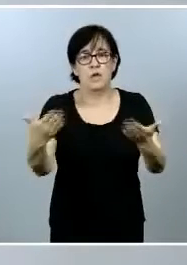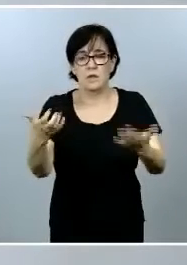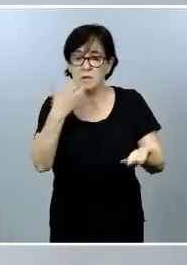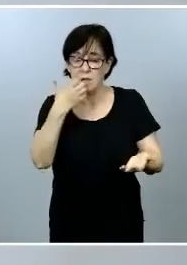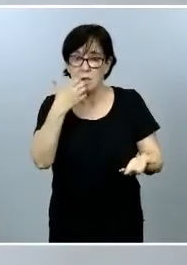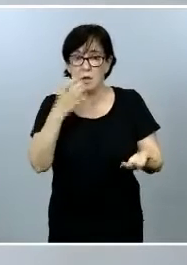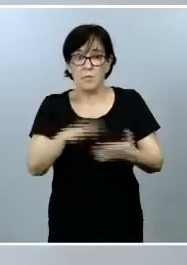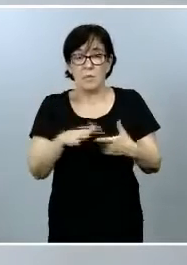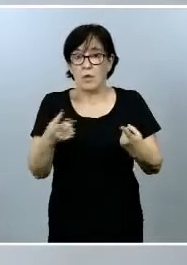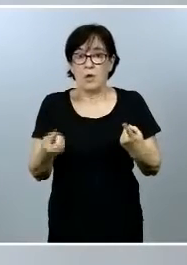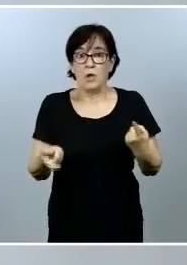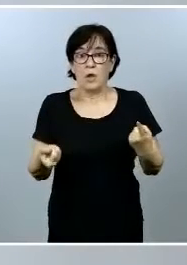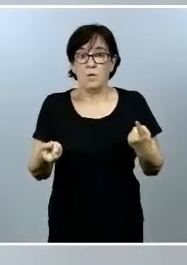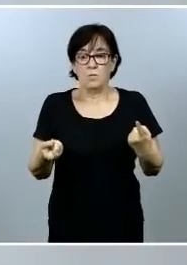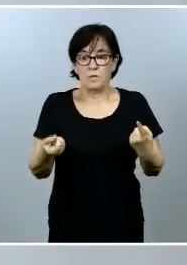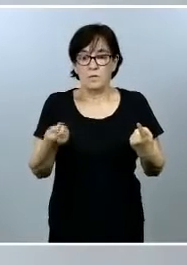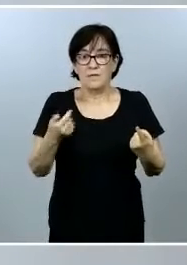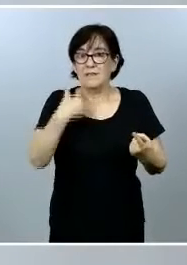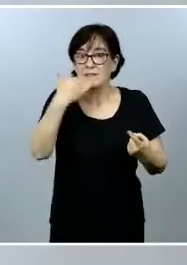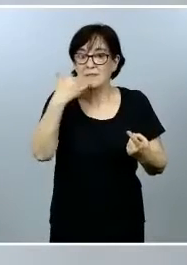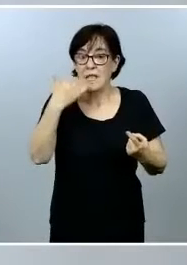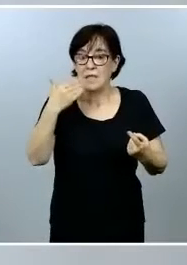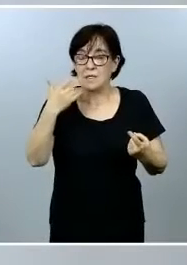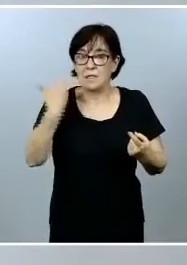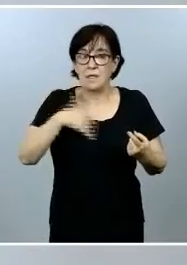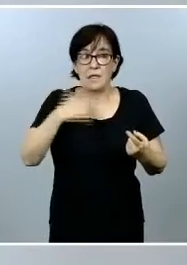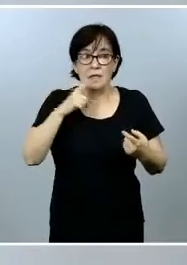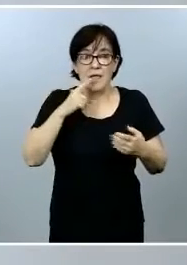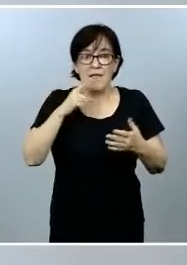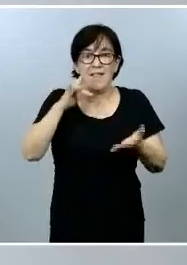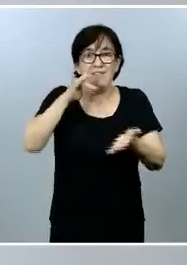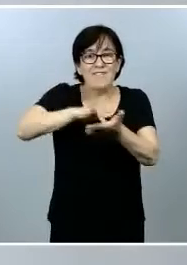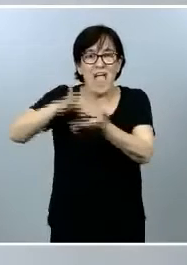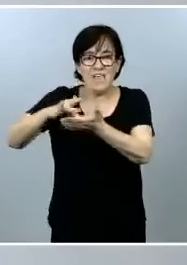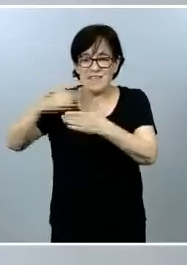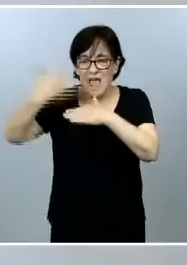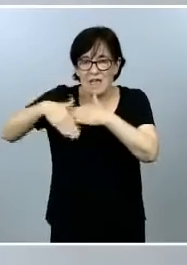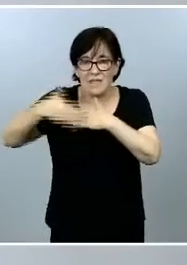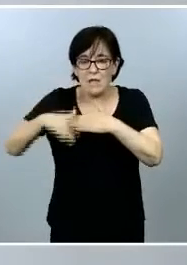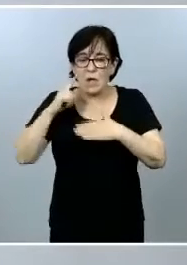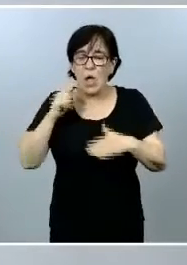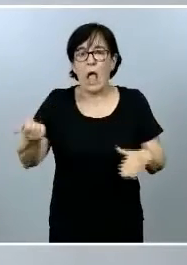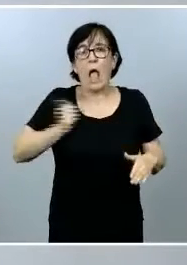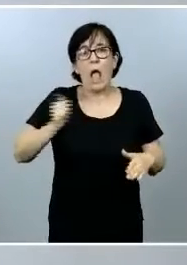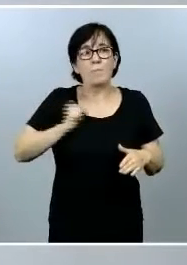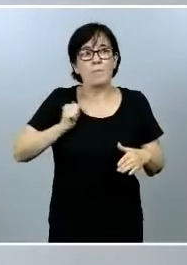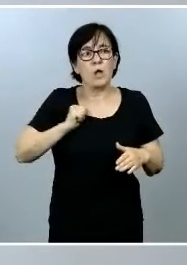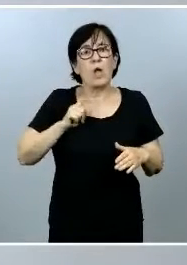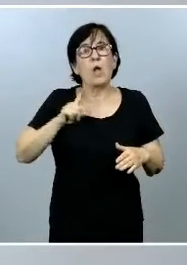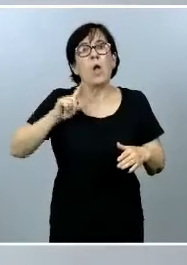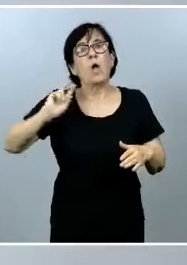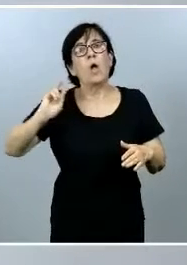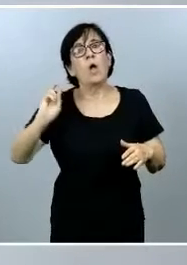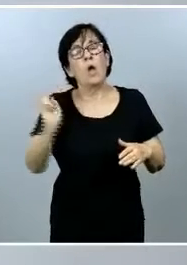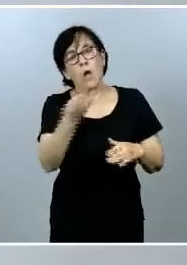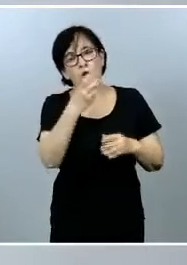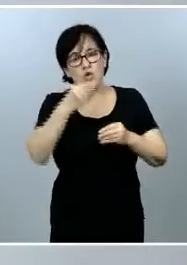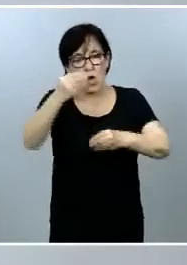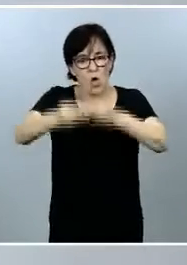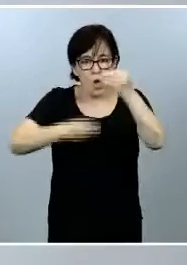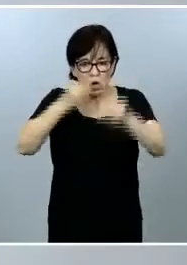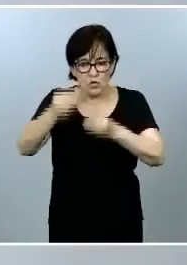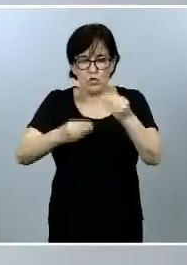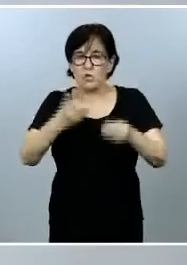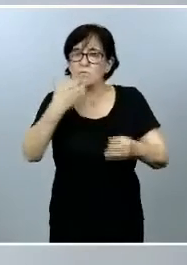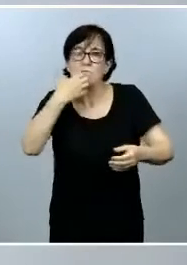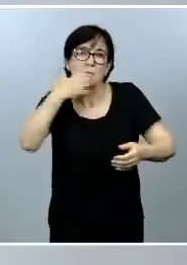a punto de cumplir con las fechas indicadas o aprovecharlos para otro tipo de usos en el supuesto de que